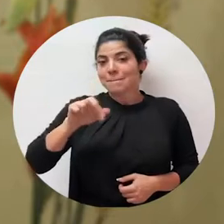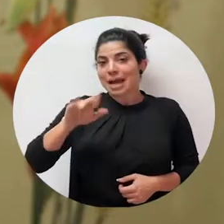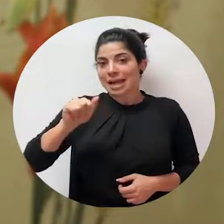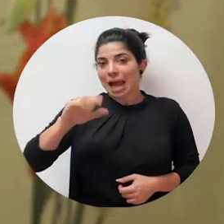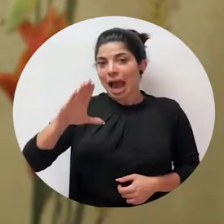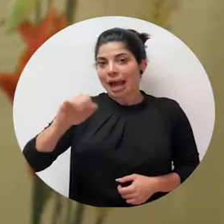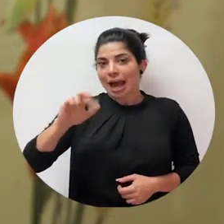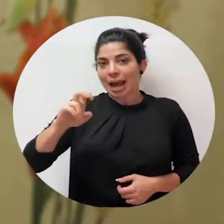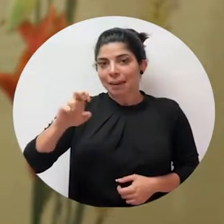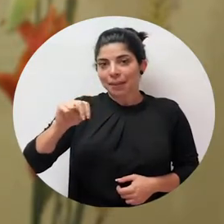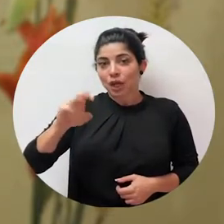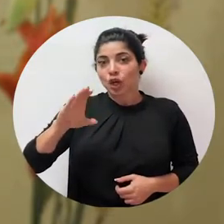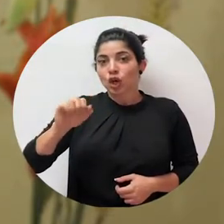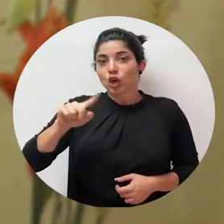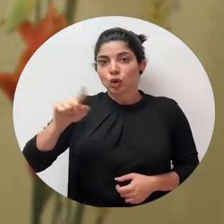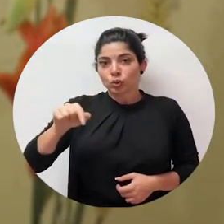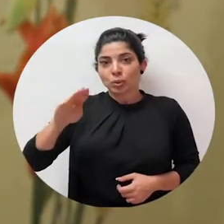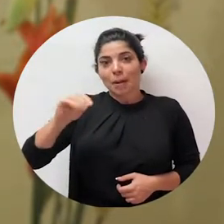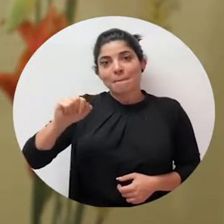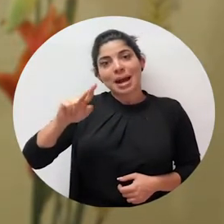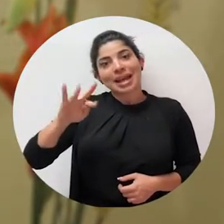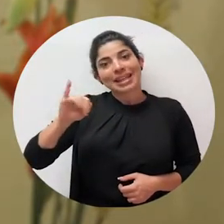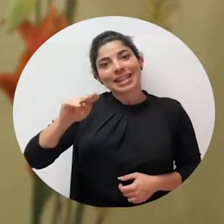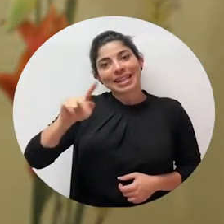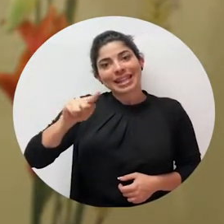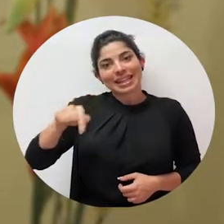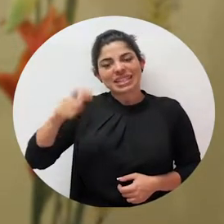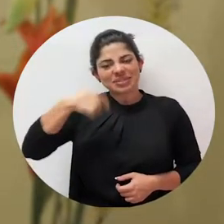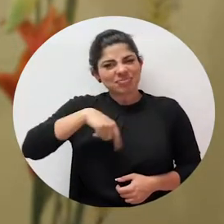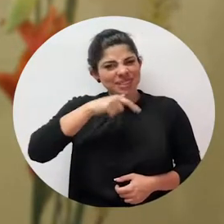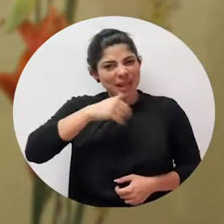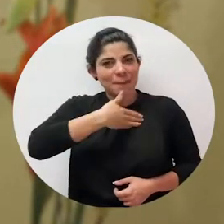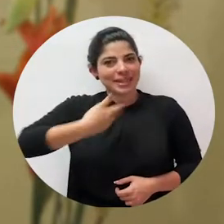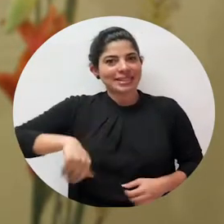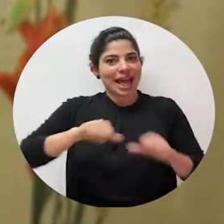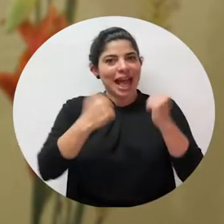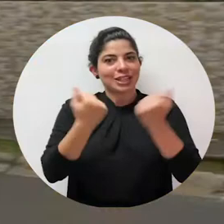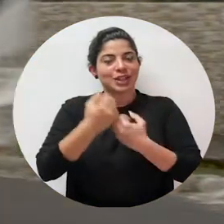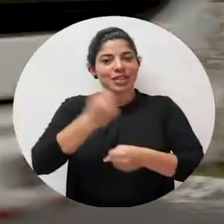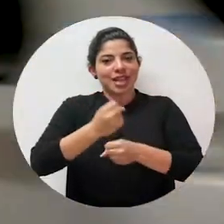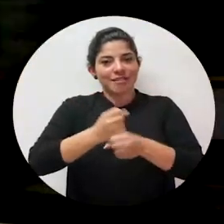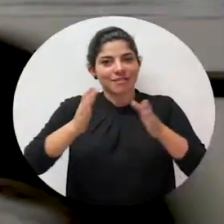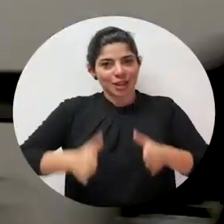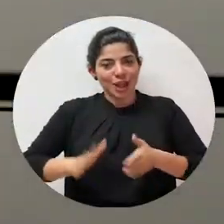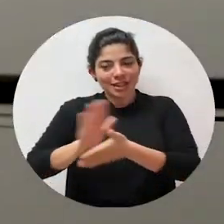Soy María del Carmen Cruz Martínez y soy presidenta de la Asociación de Trabajadoras Domésticas.